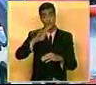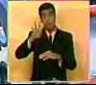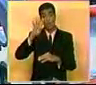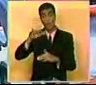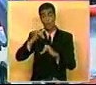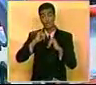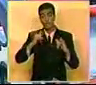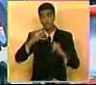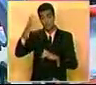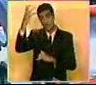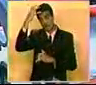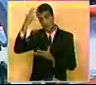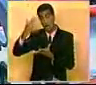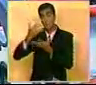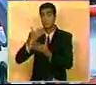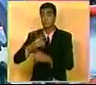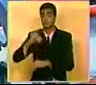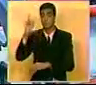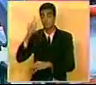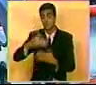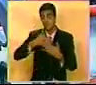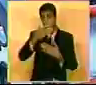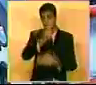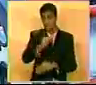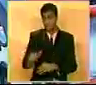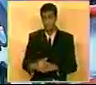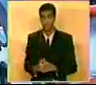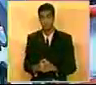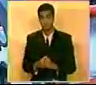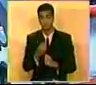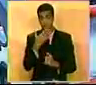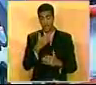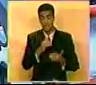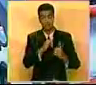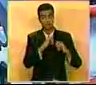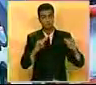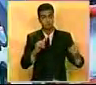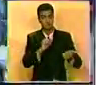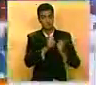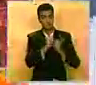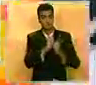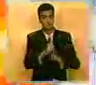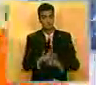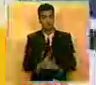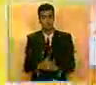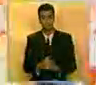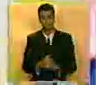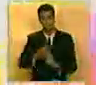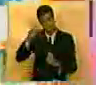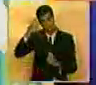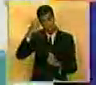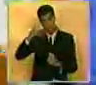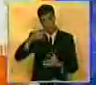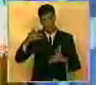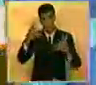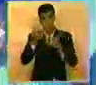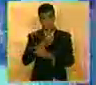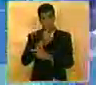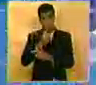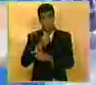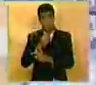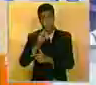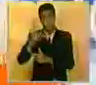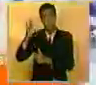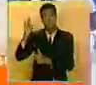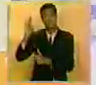cuartos de final de la Copa del Rey, que se disputarán la próxima semana. Pues bien, con esto ponemos punto final en la información deportiva, recordándoles que esta noche, a partir